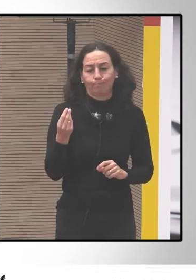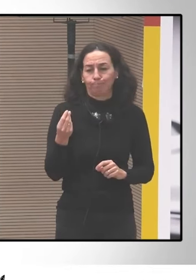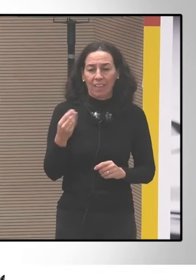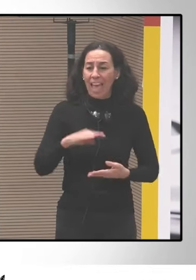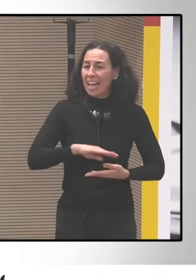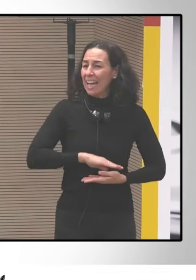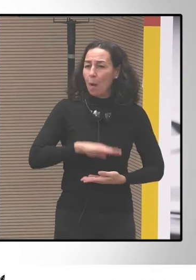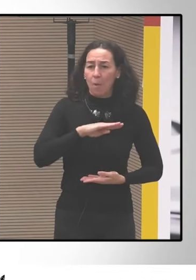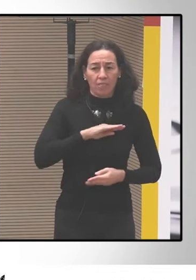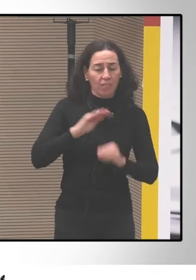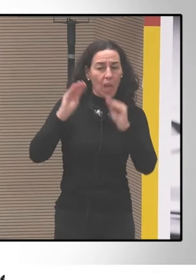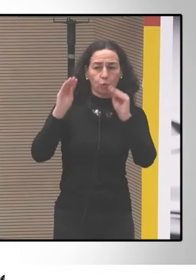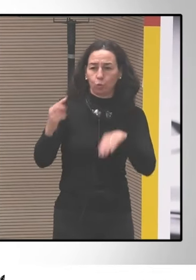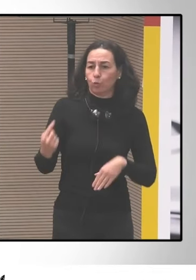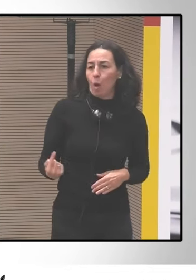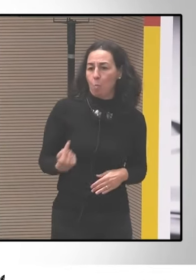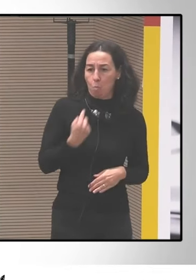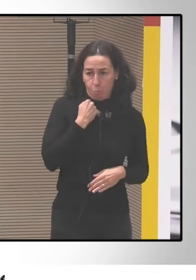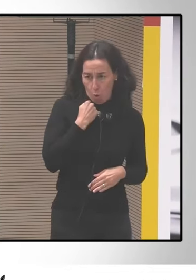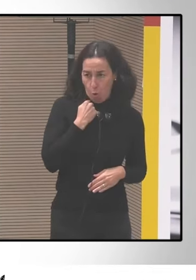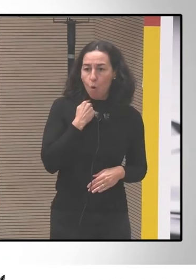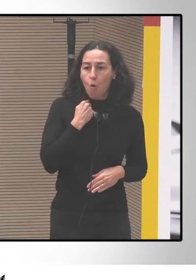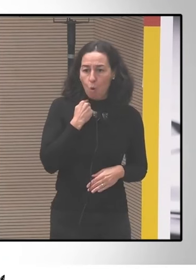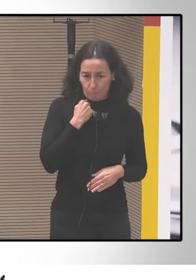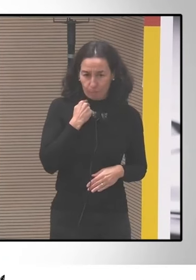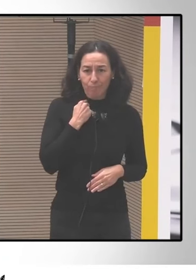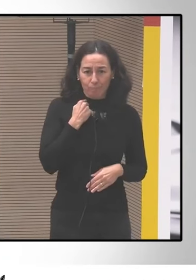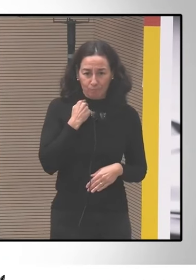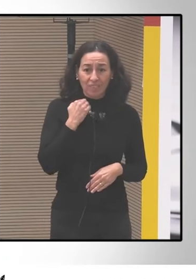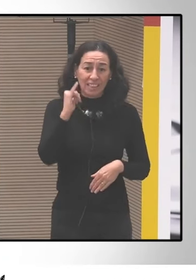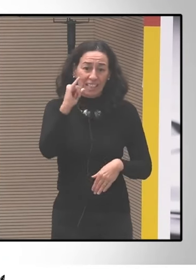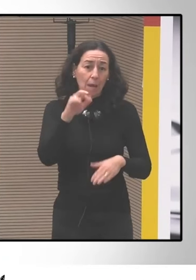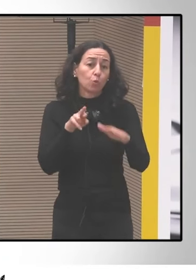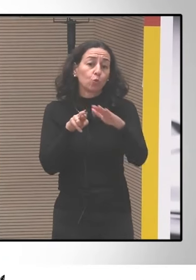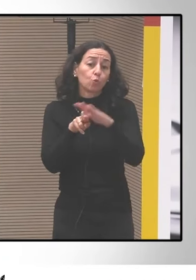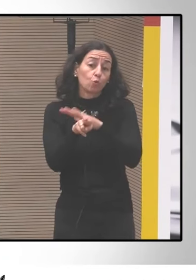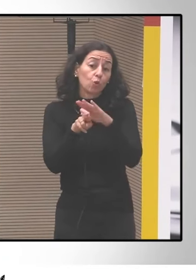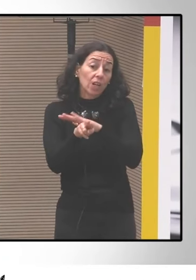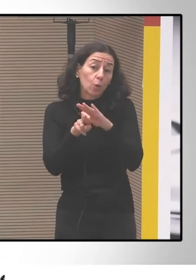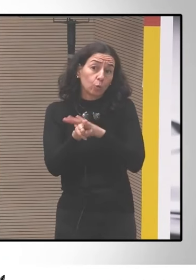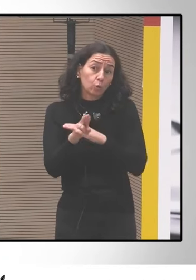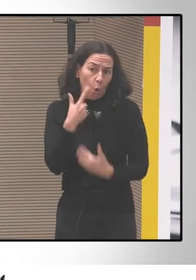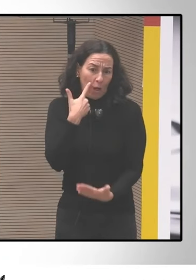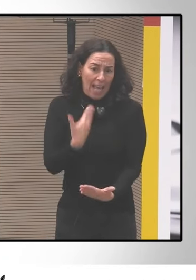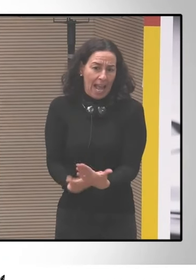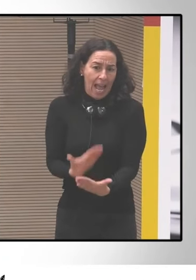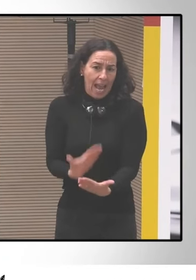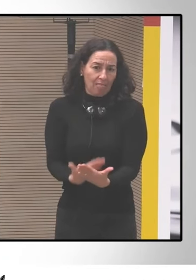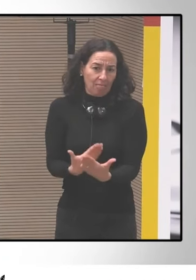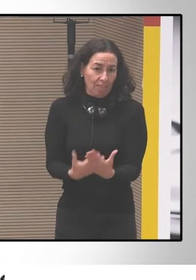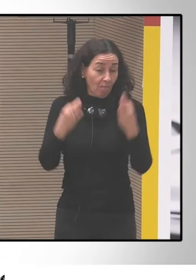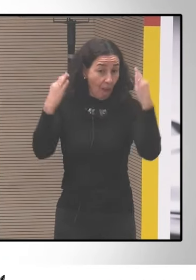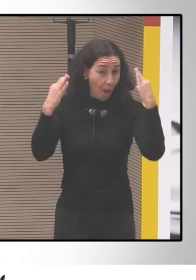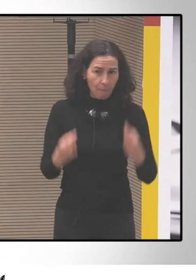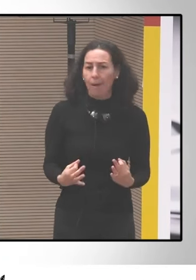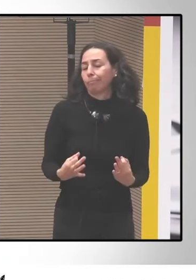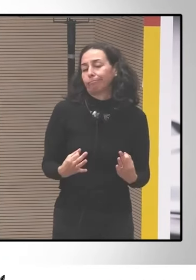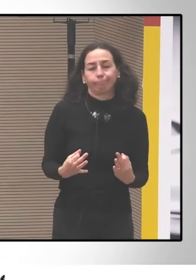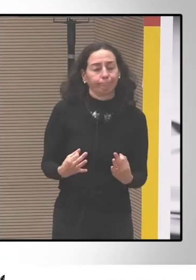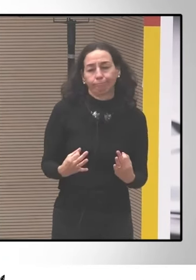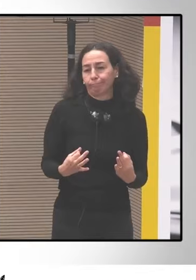decir algún un recurso que teníamos aparentemente garantizado el cambio climático nos lo está haciendo